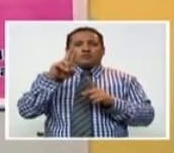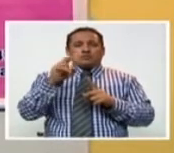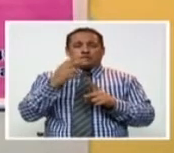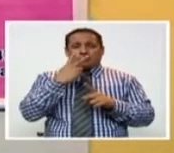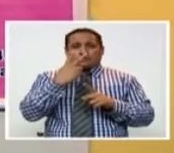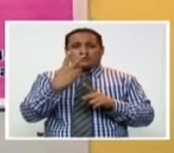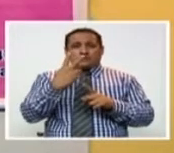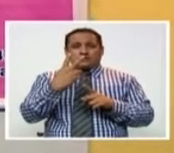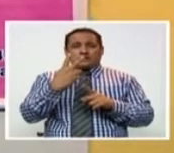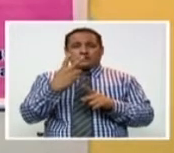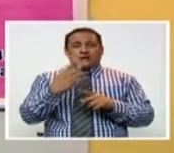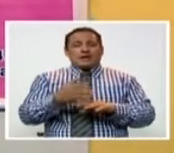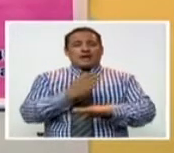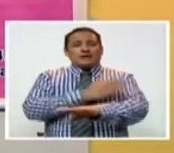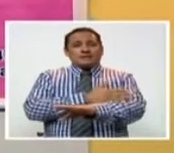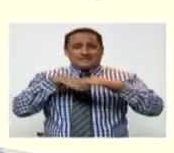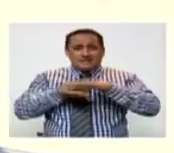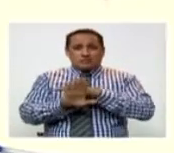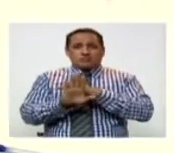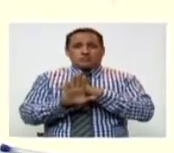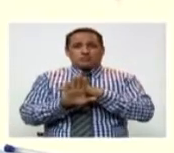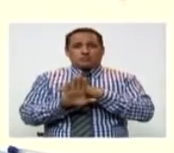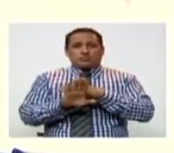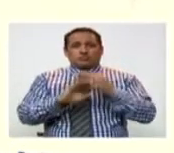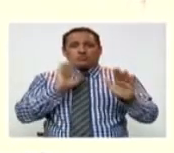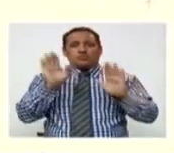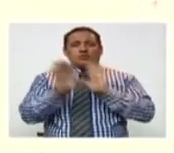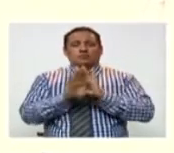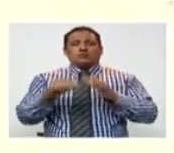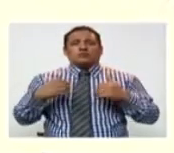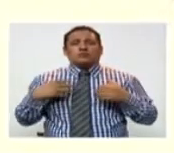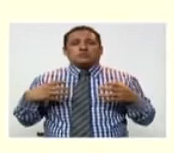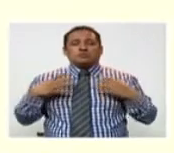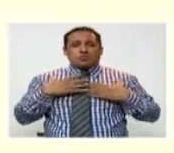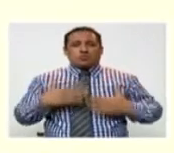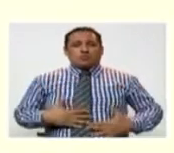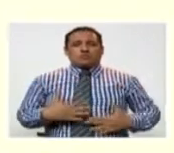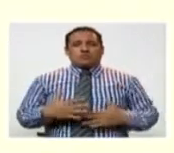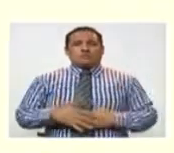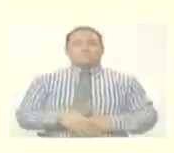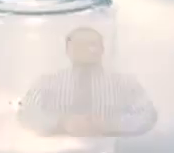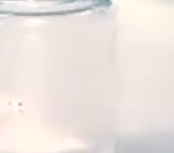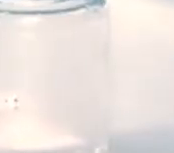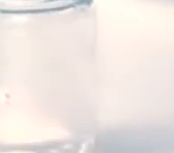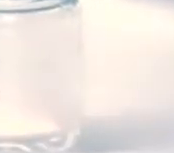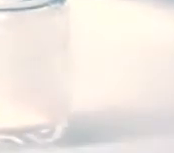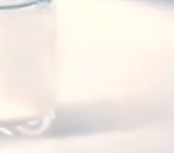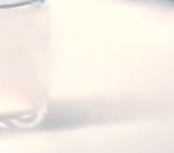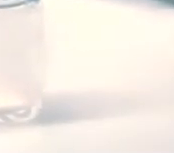lo cual hace que no se creen falsos nuestras articulaciones.